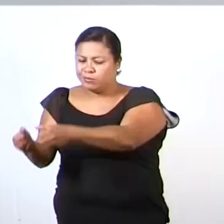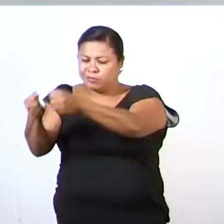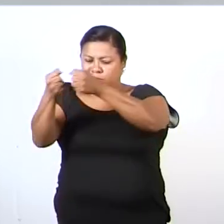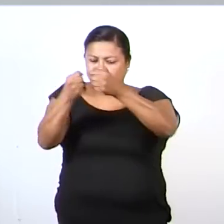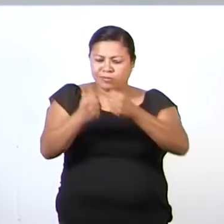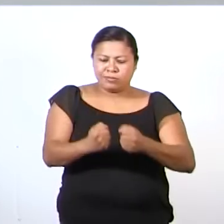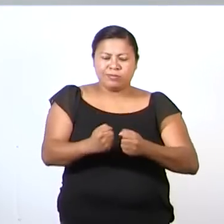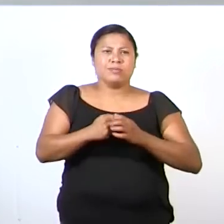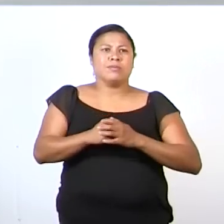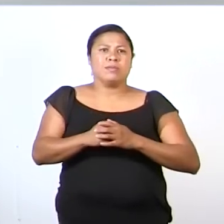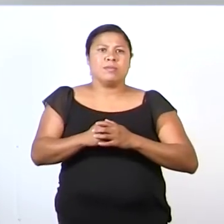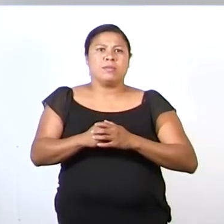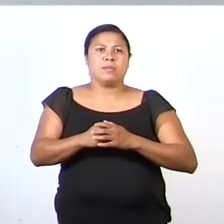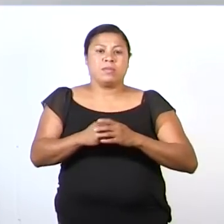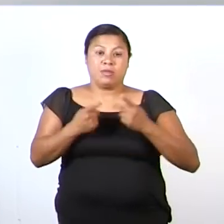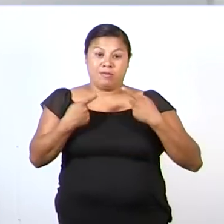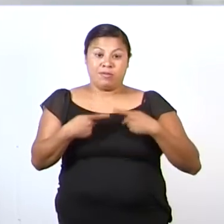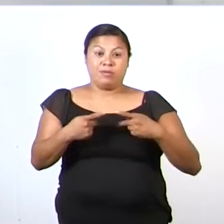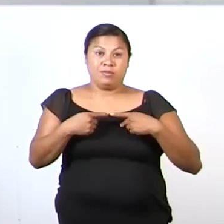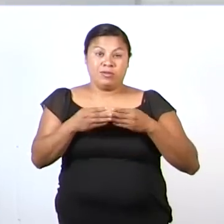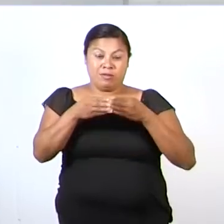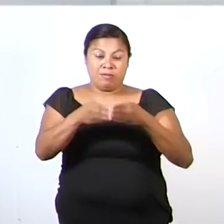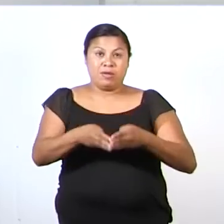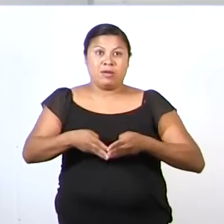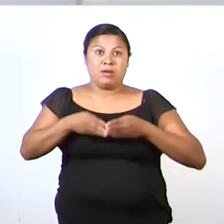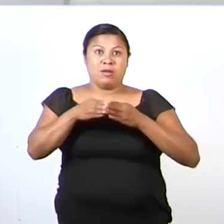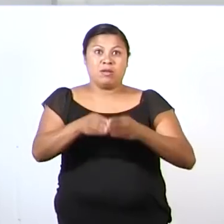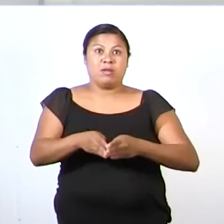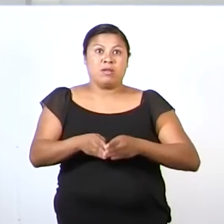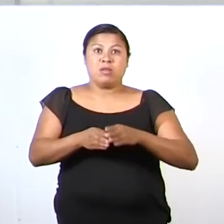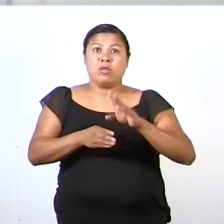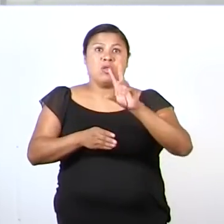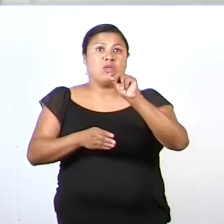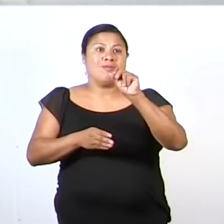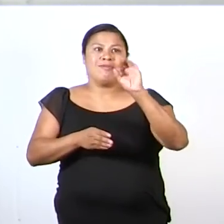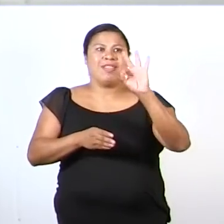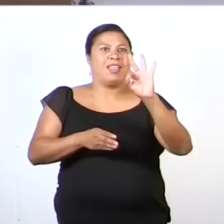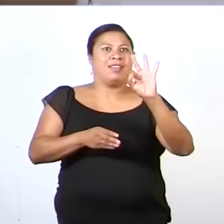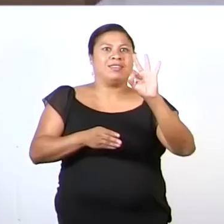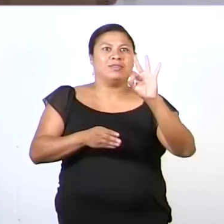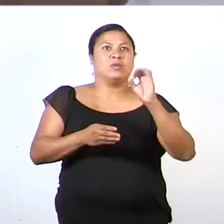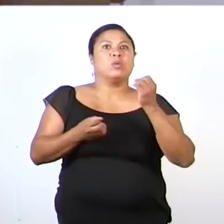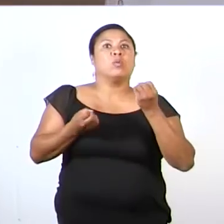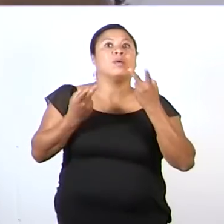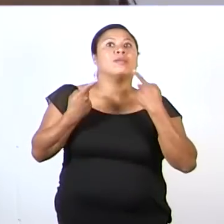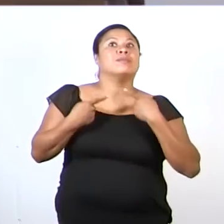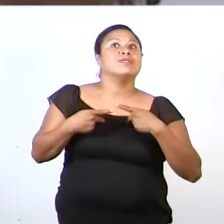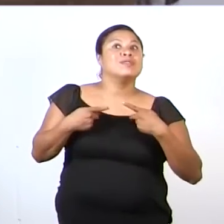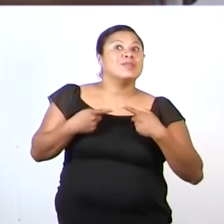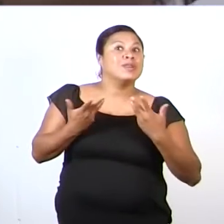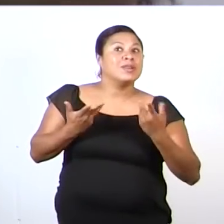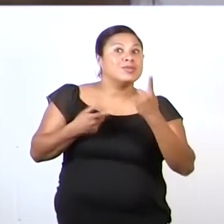Y los tripulantes del barco ya no eran tres. ¿Cuántos son?